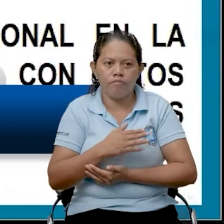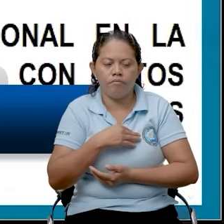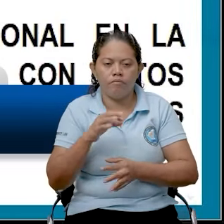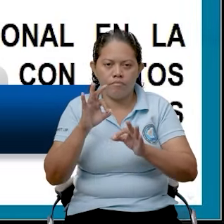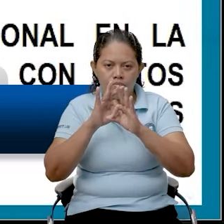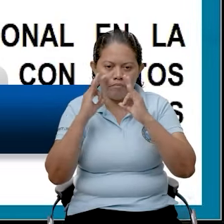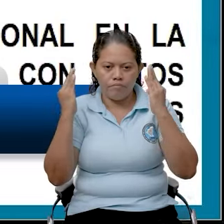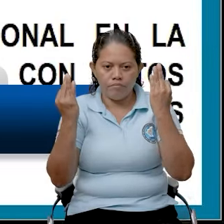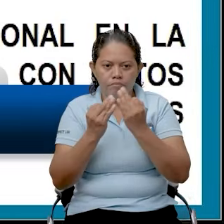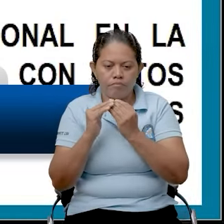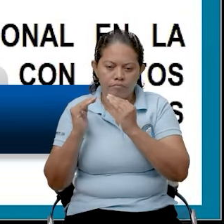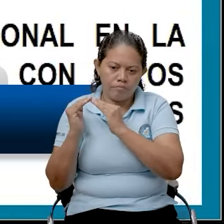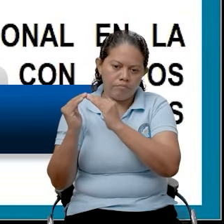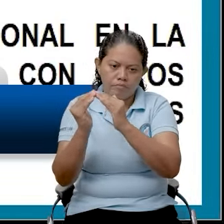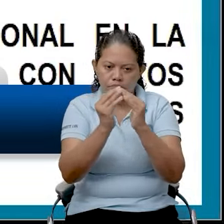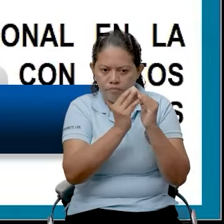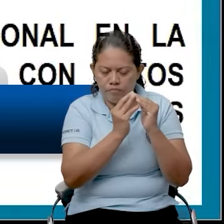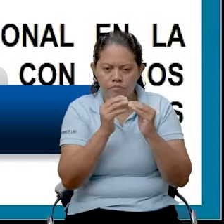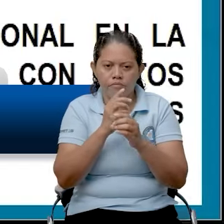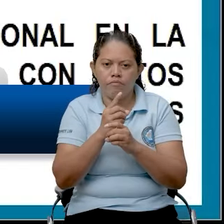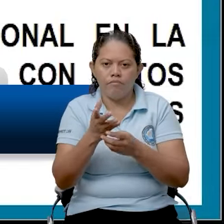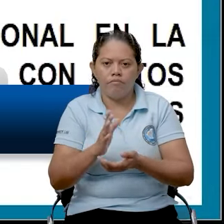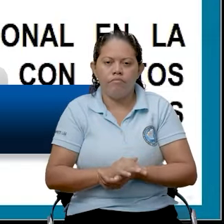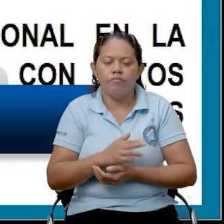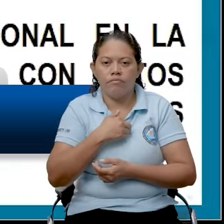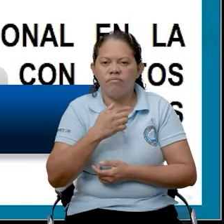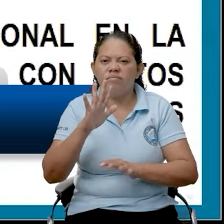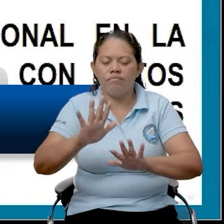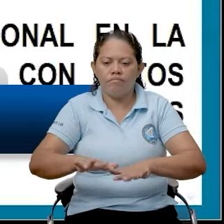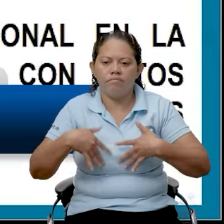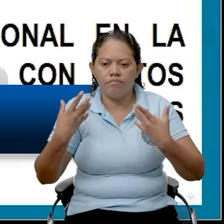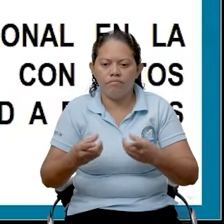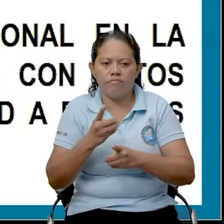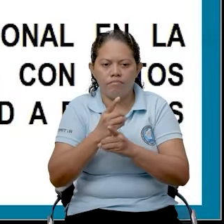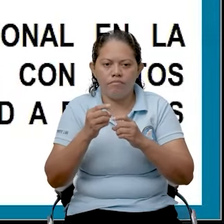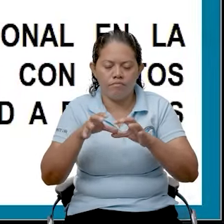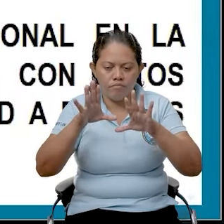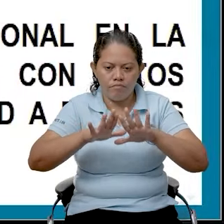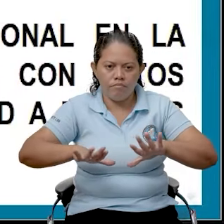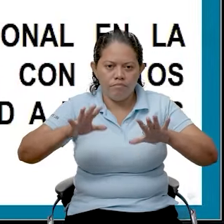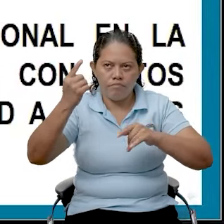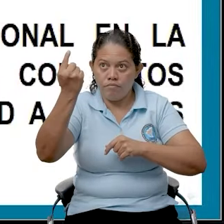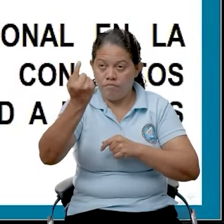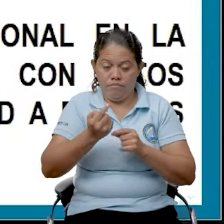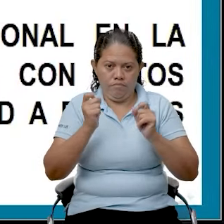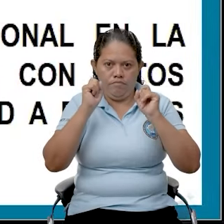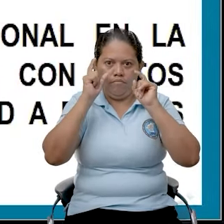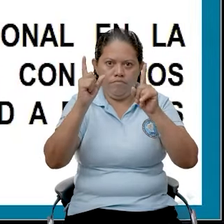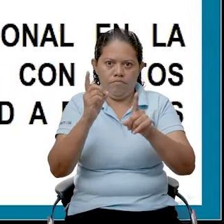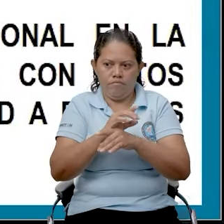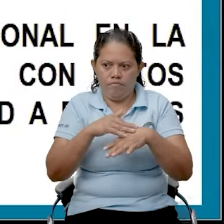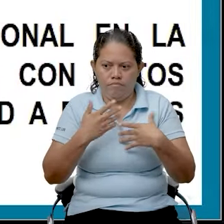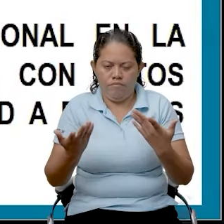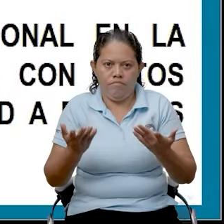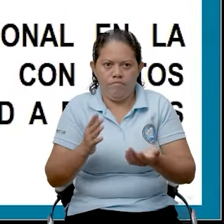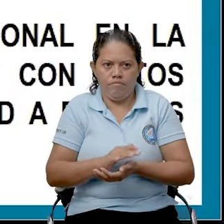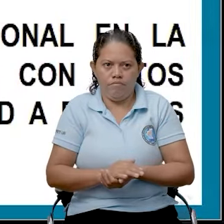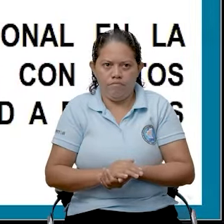desde la familia, desde la comunidad, a qué, a eventos de aparición brusca.